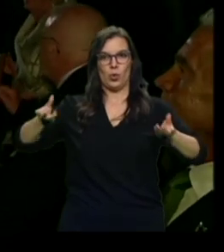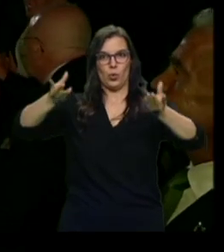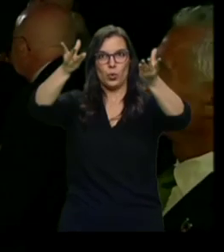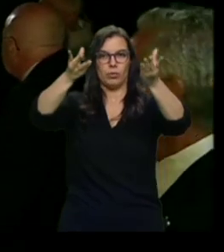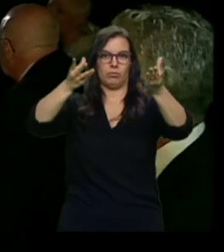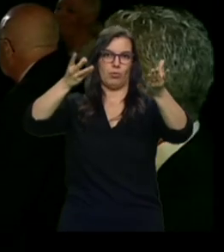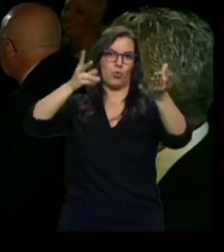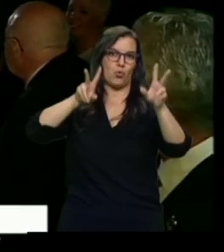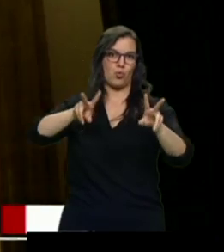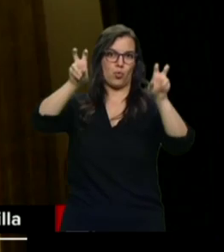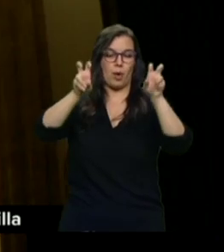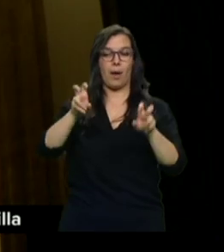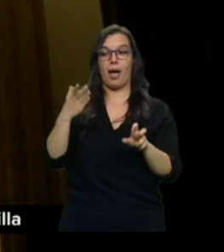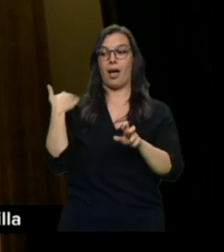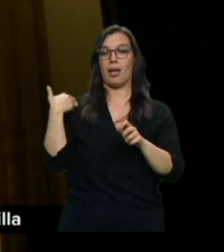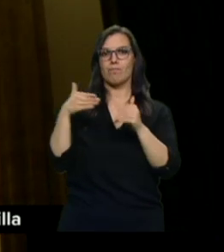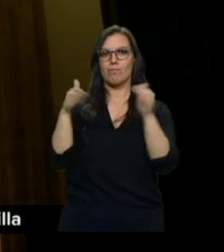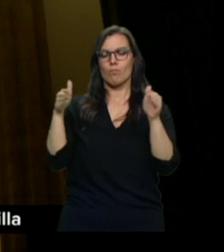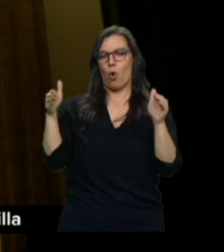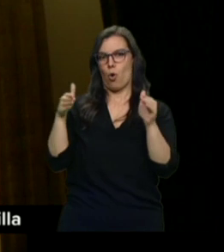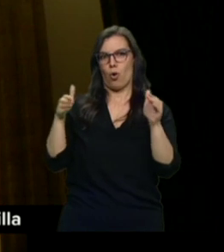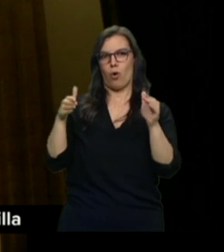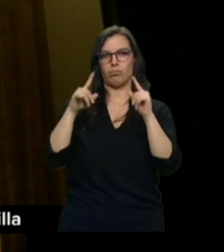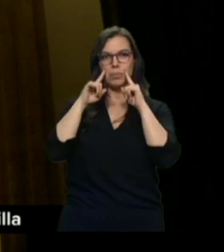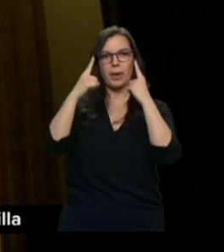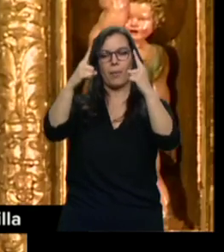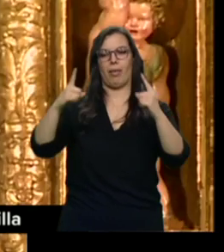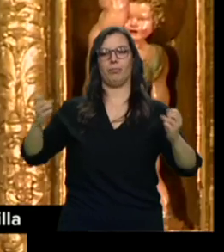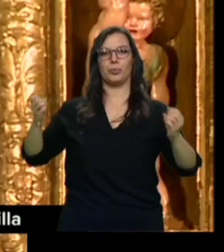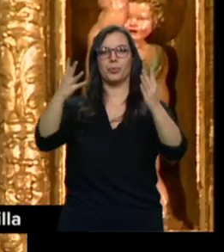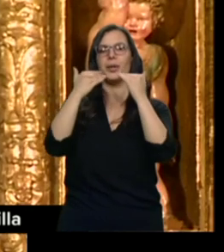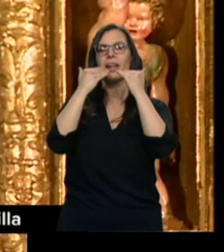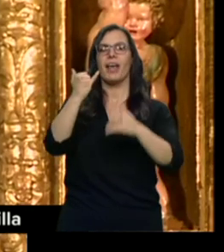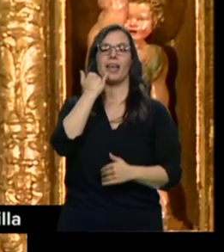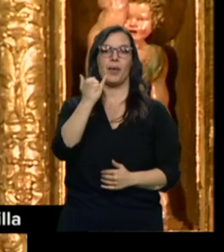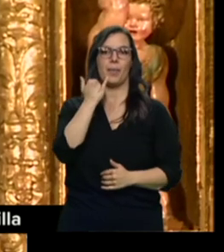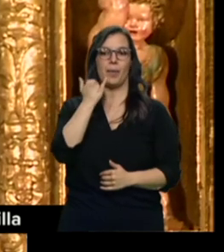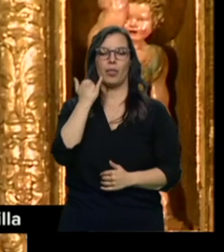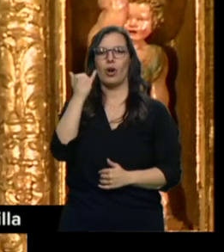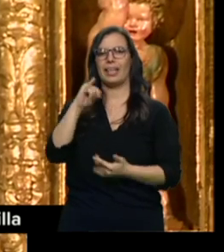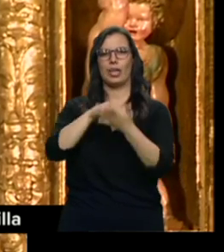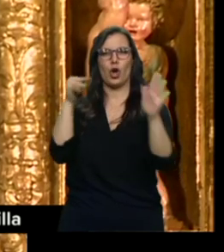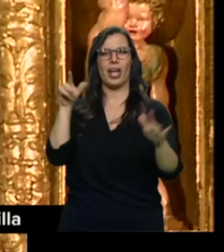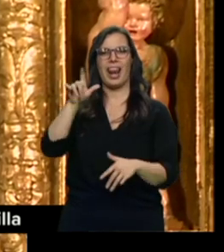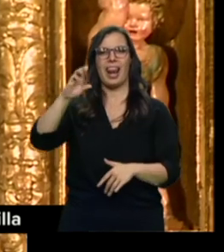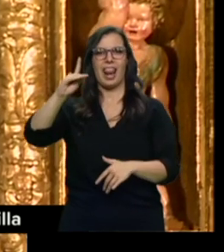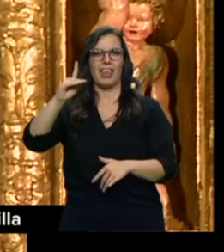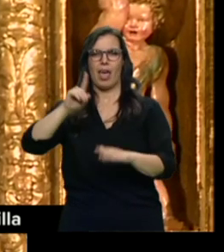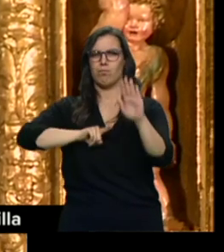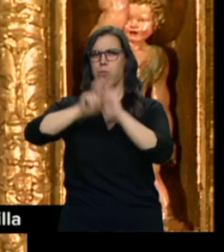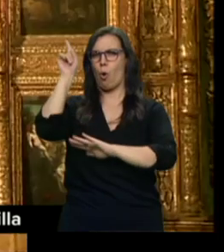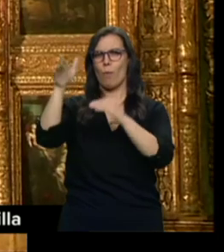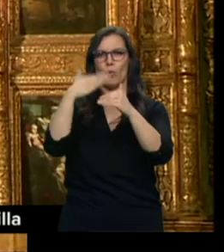El primer encendido se realizaba anoche gracias a Iberdrola. Se ha aplicado la tecnología LED más avanzada para lograr un